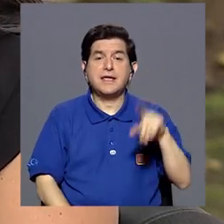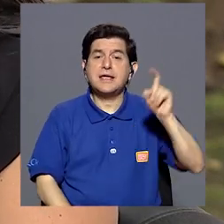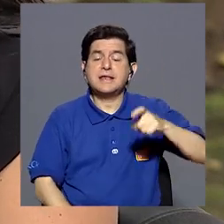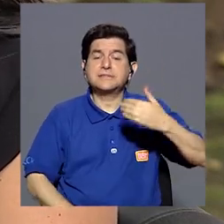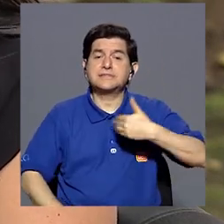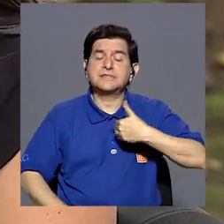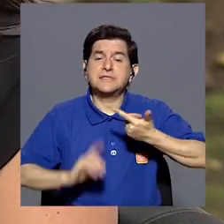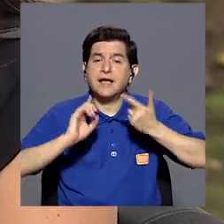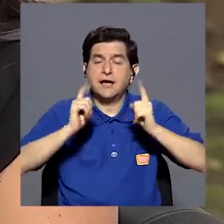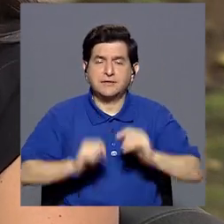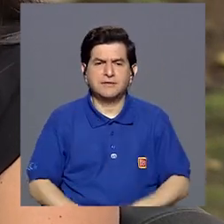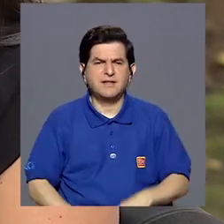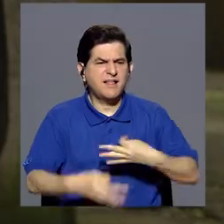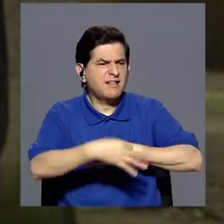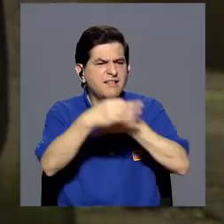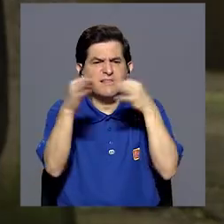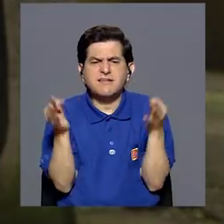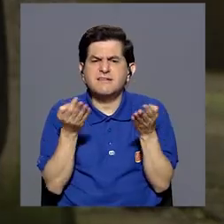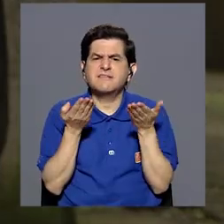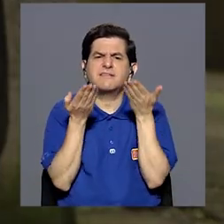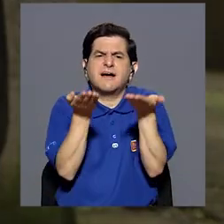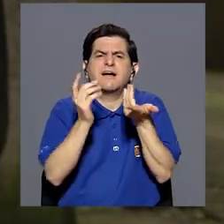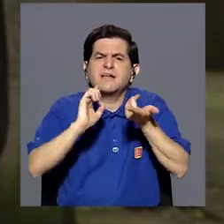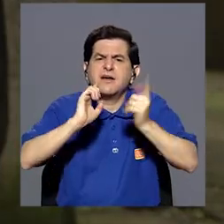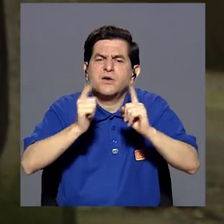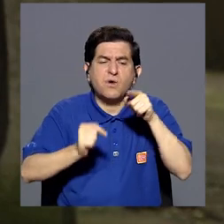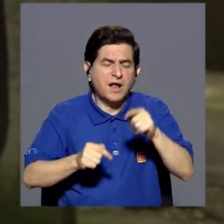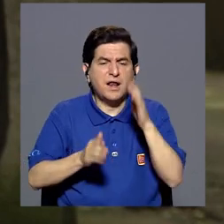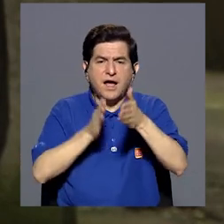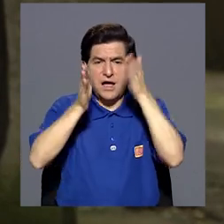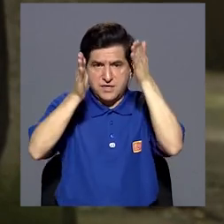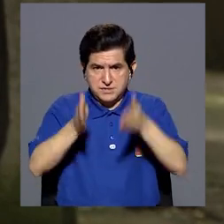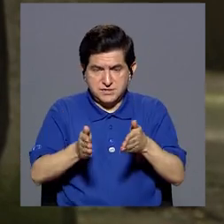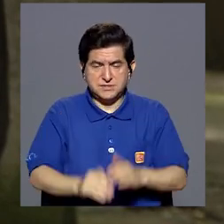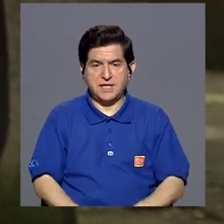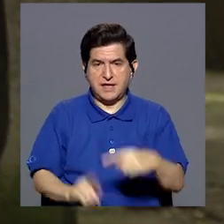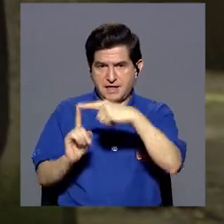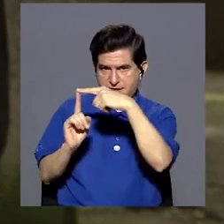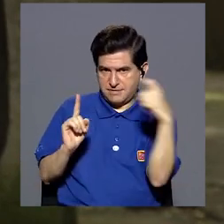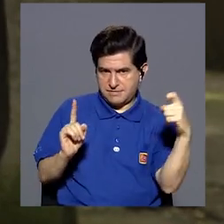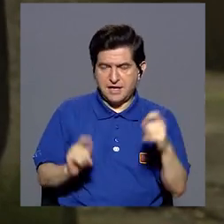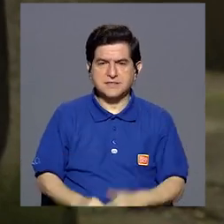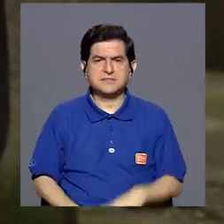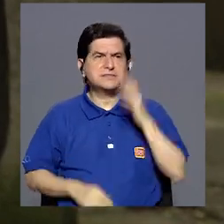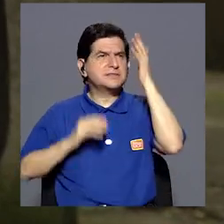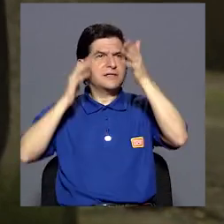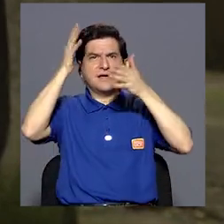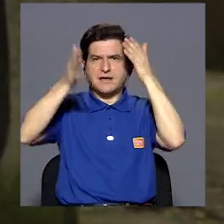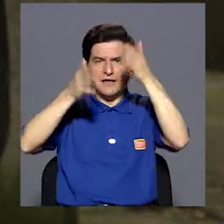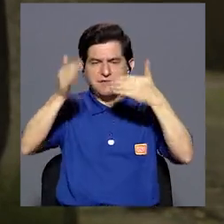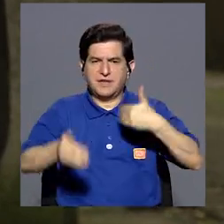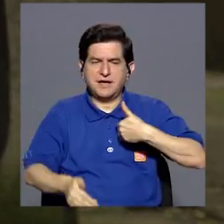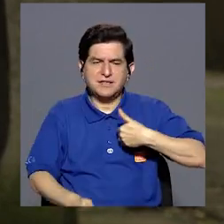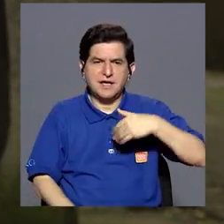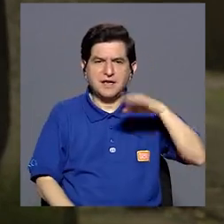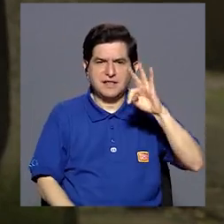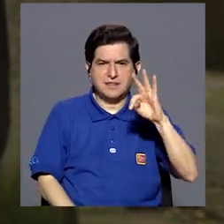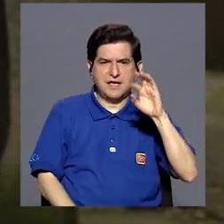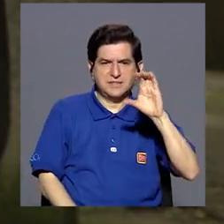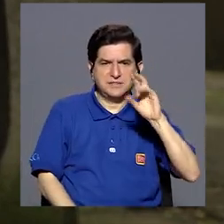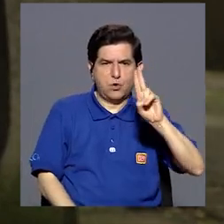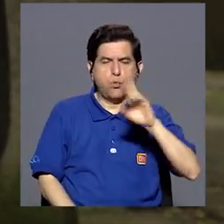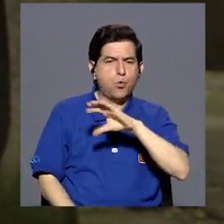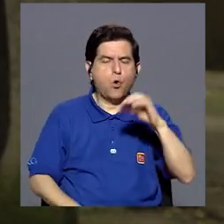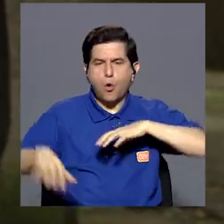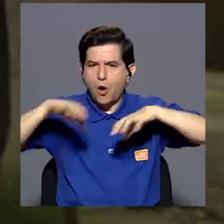son sus necesidades. ¿Y cómo qué talleres se les brinda a estos cuidadores desde lo que es la creatividad del TCU, o qué